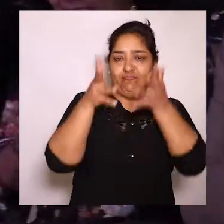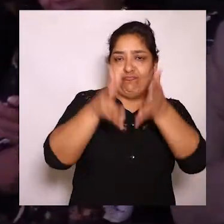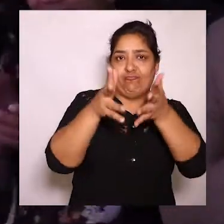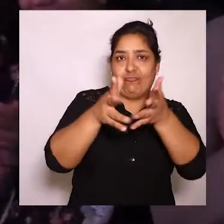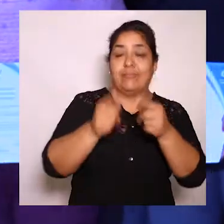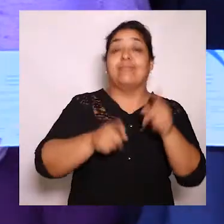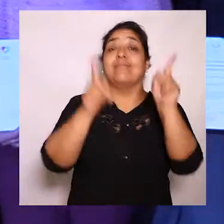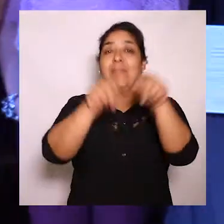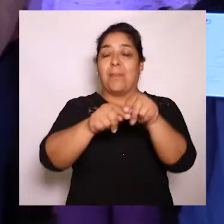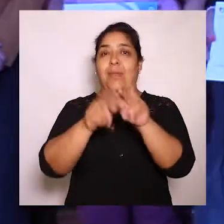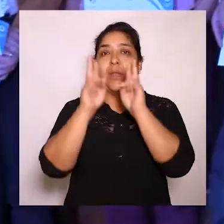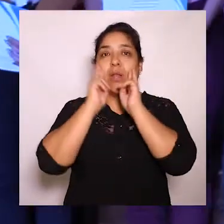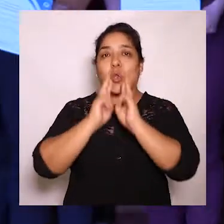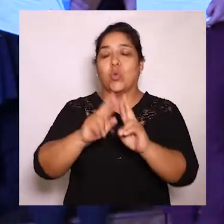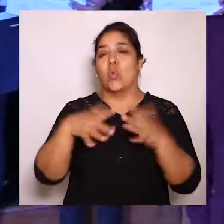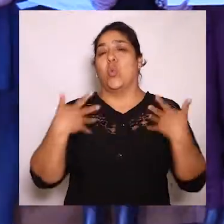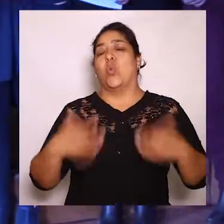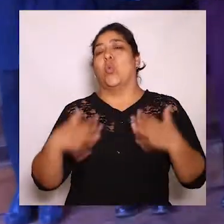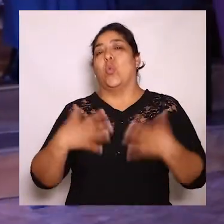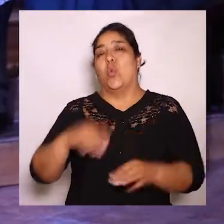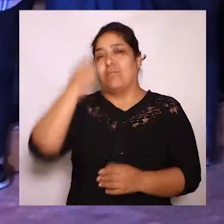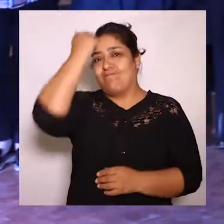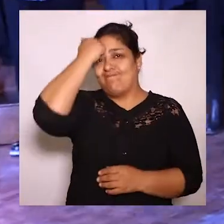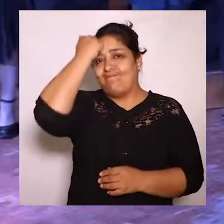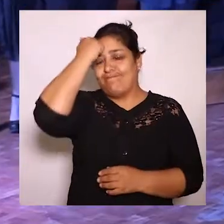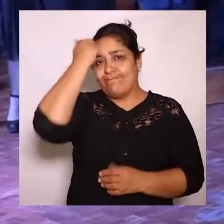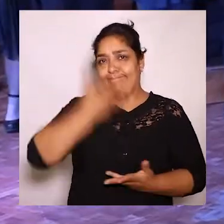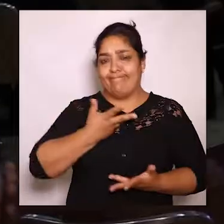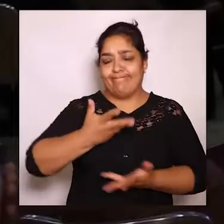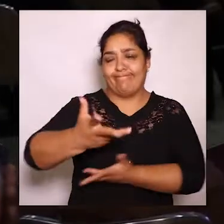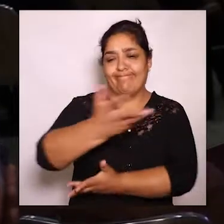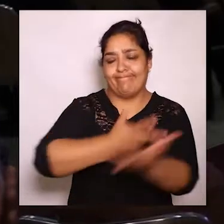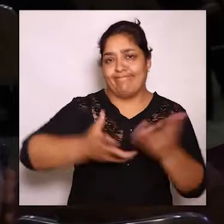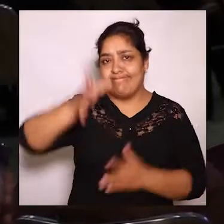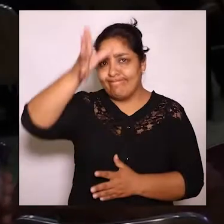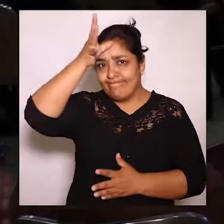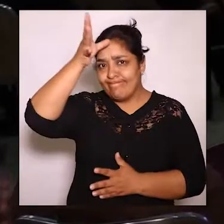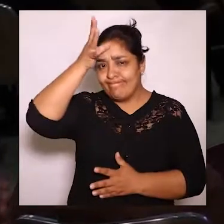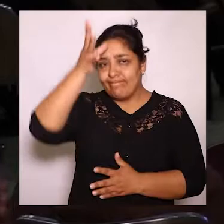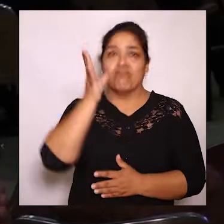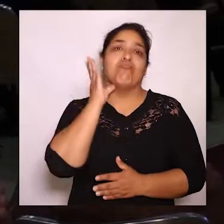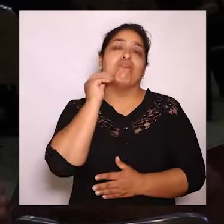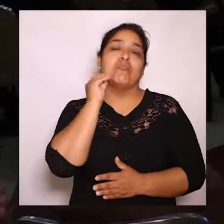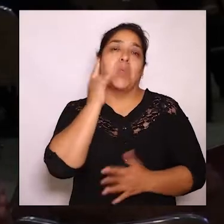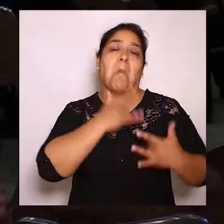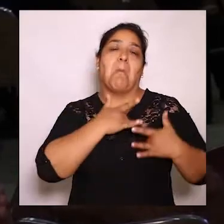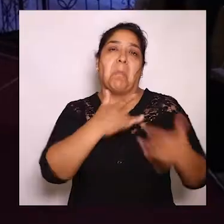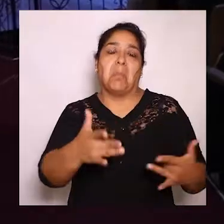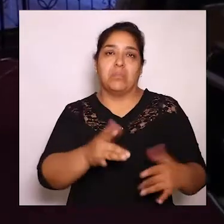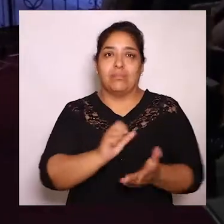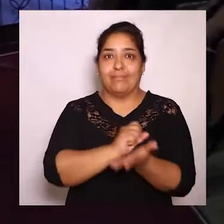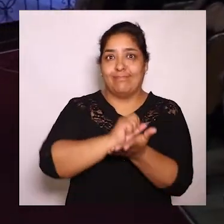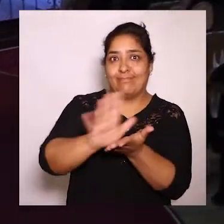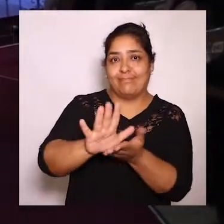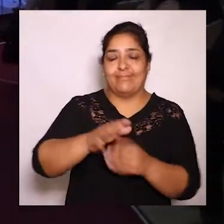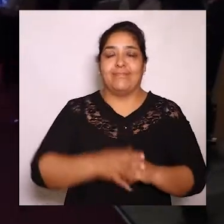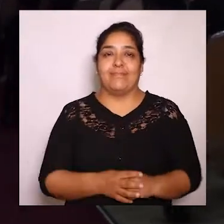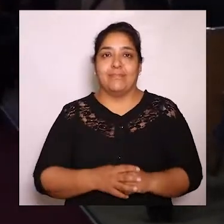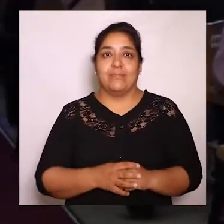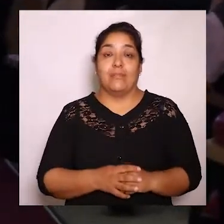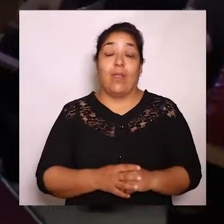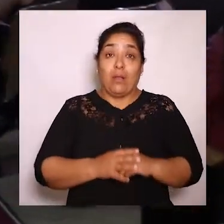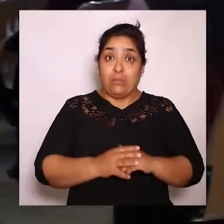igual manera se hizo un merecido reconocimiento a los docentes quienes comparten su saber y experiencias de manera voluntaria.